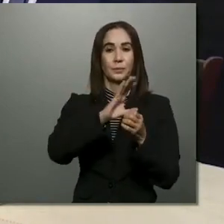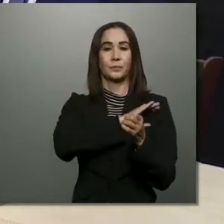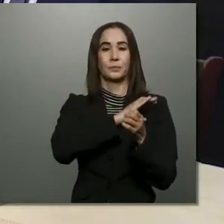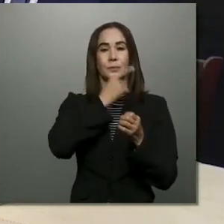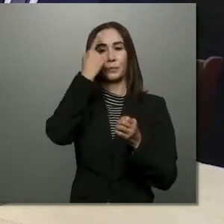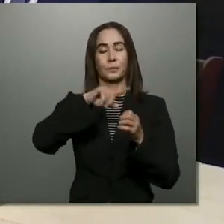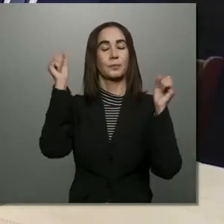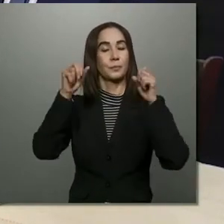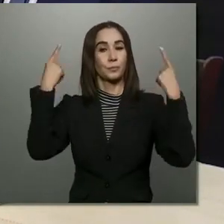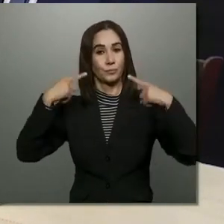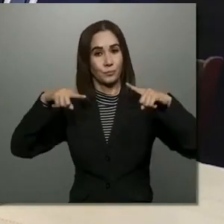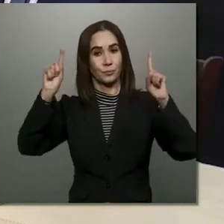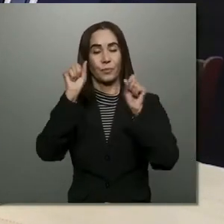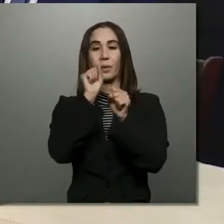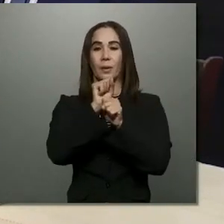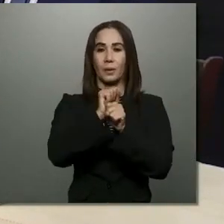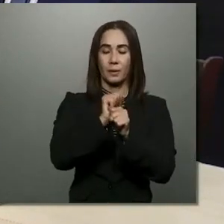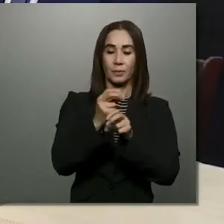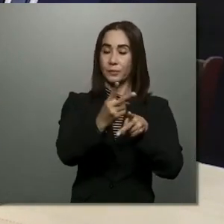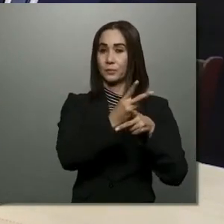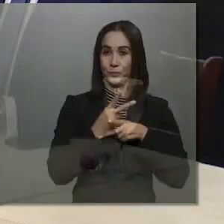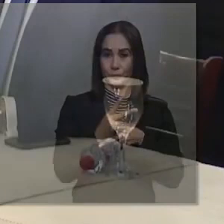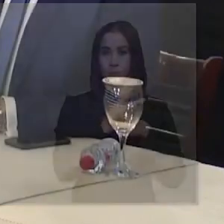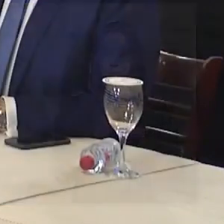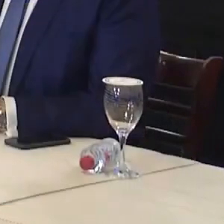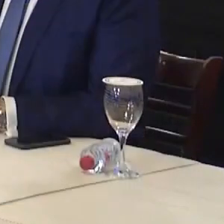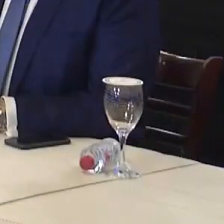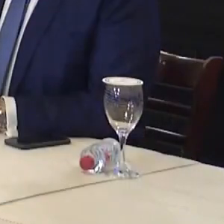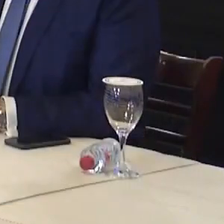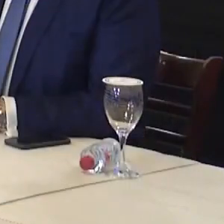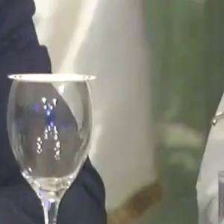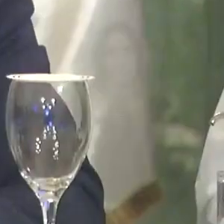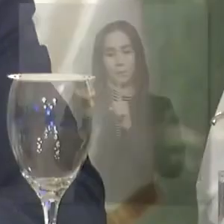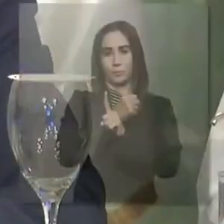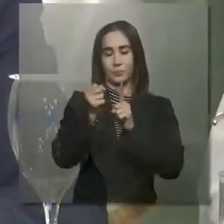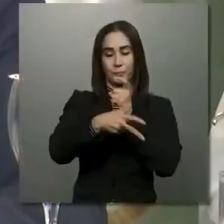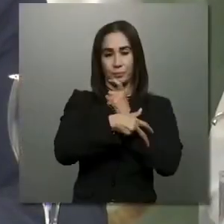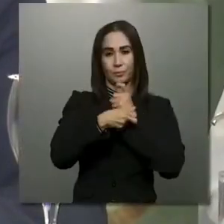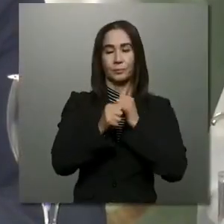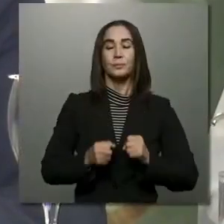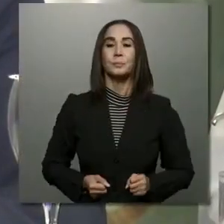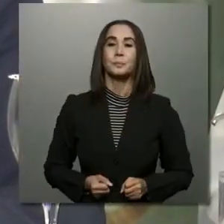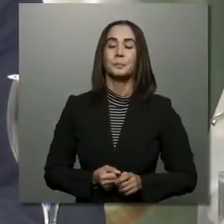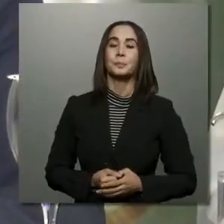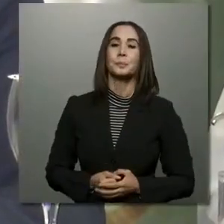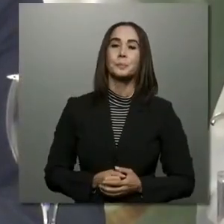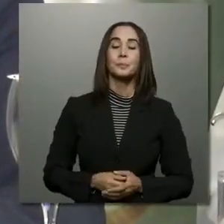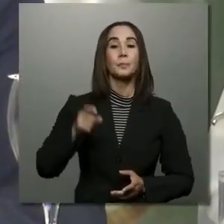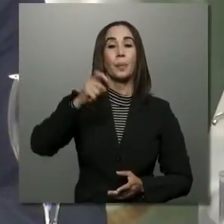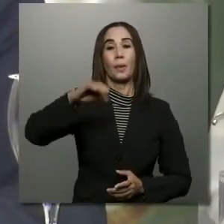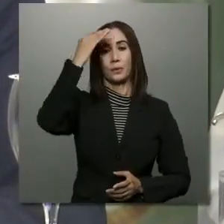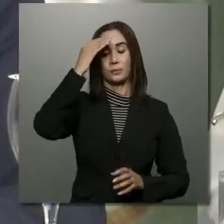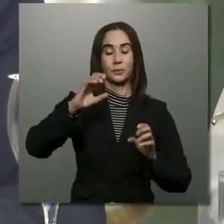fines de optimizar la labor de prevención y control del crimen. Debe de garantizarse